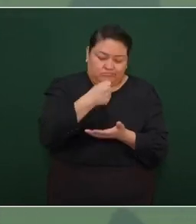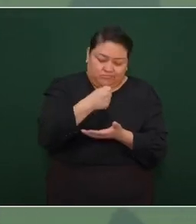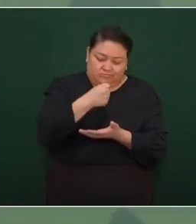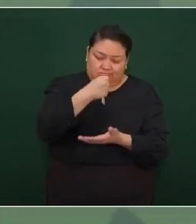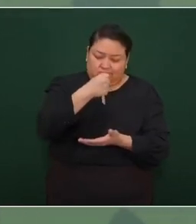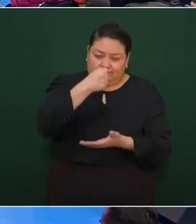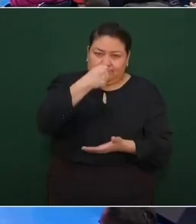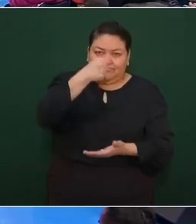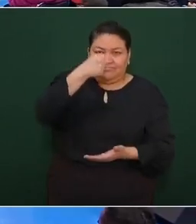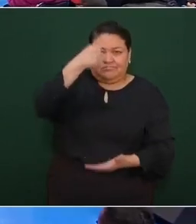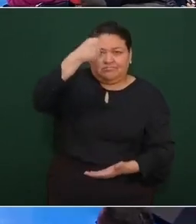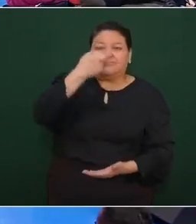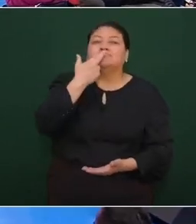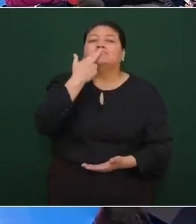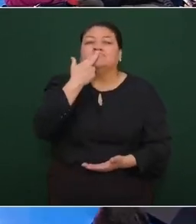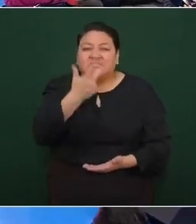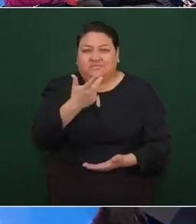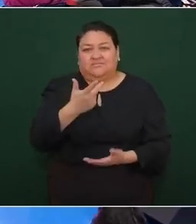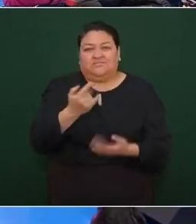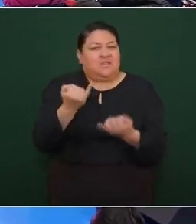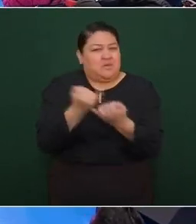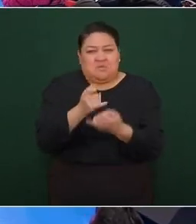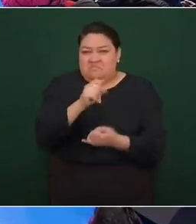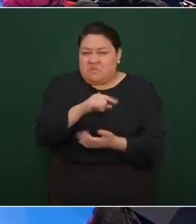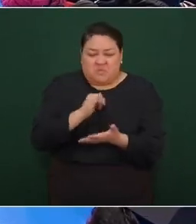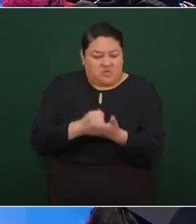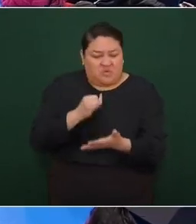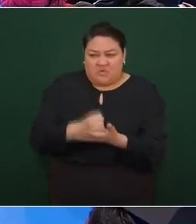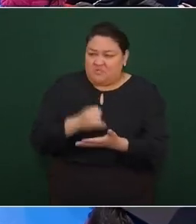en la hacienda pública